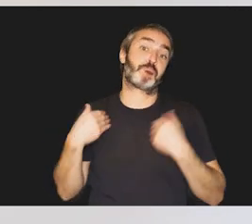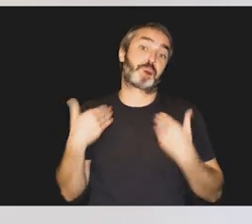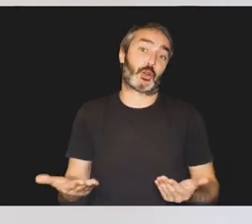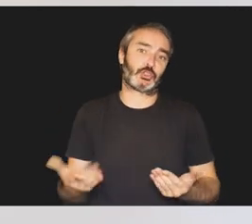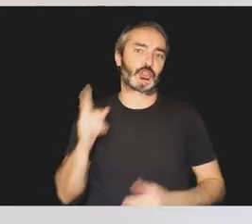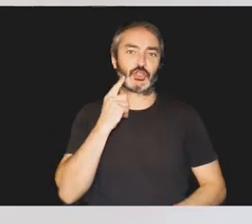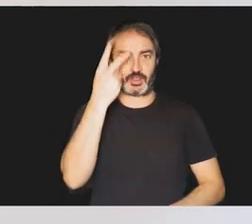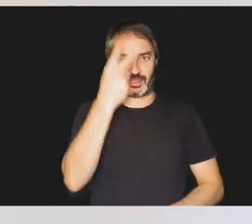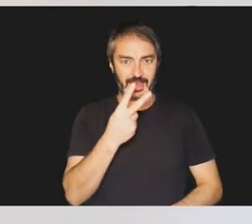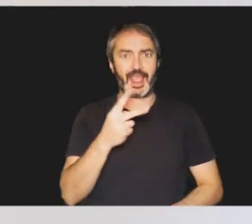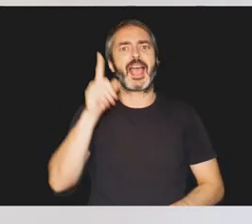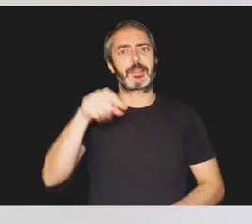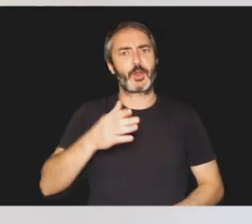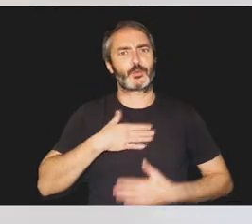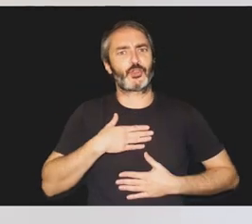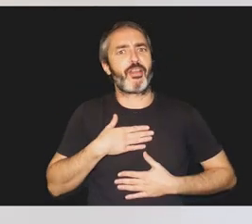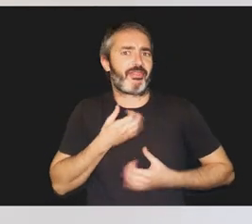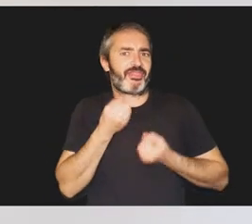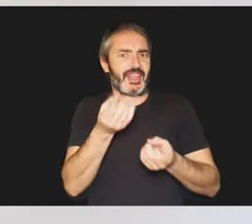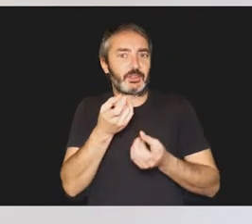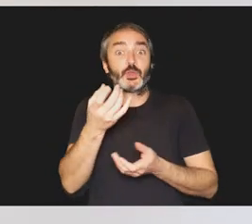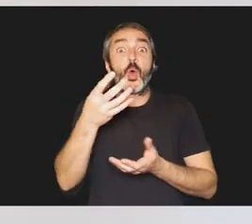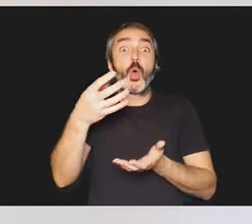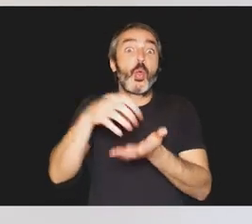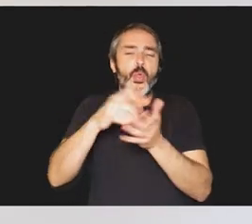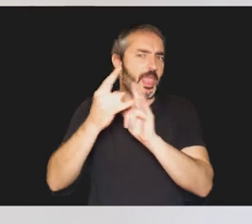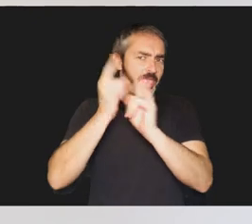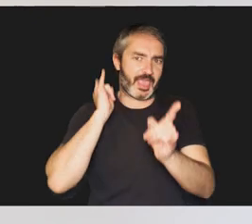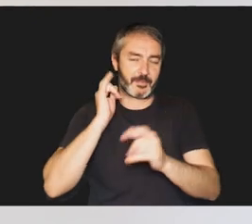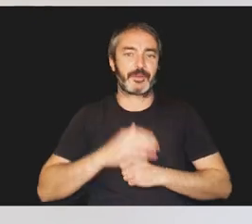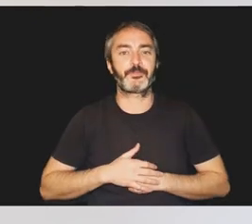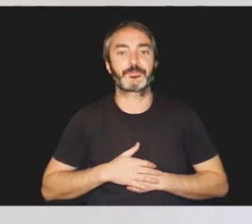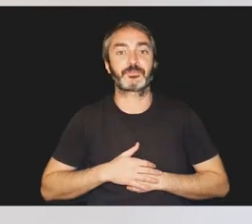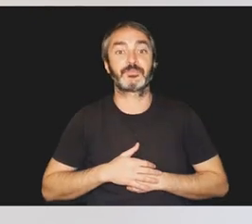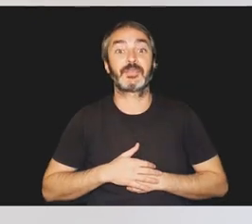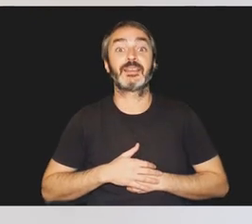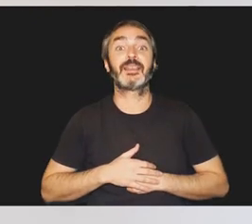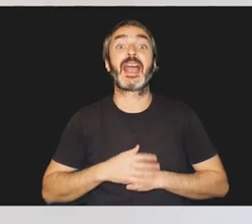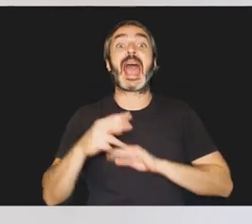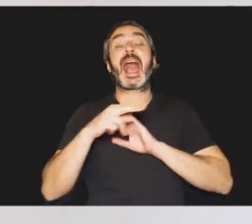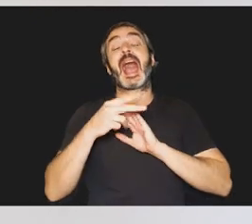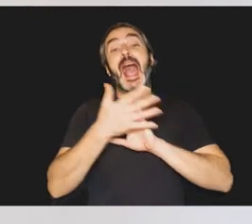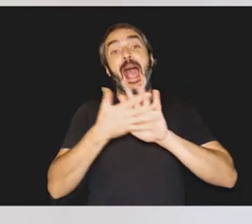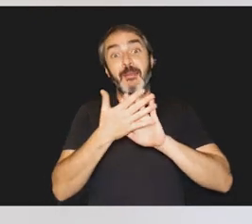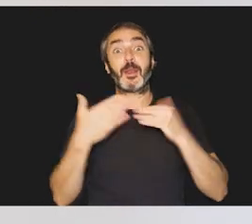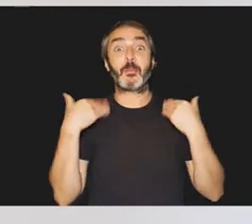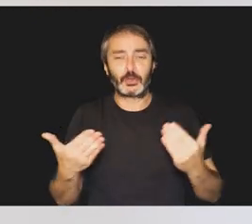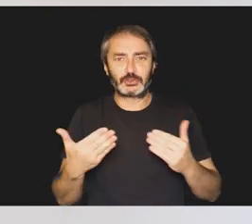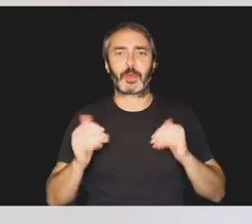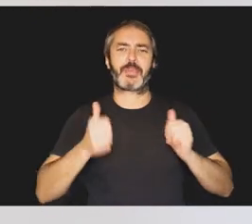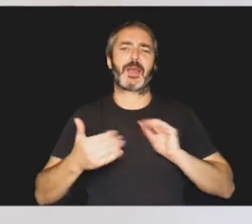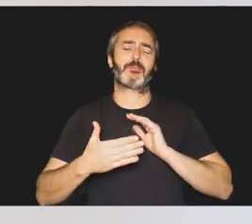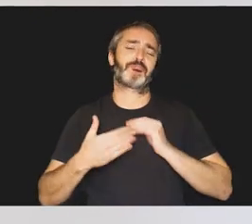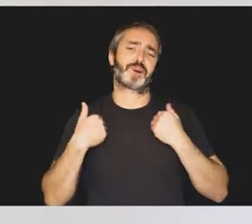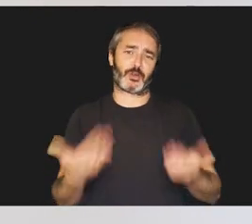la sordoceguera. También tienes nuestros datos para cualquier duda que nos quieras consultar. Cuanto antes hablemos, antes podremos empezar.